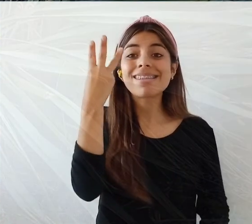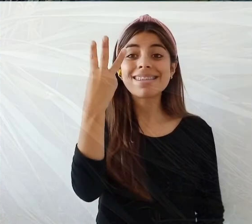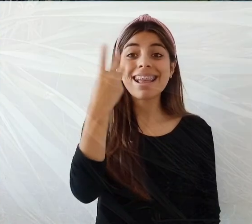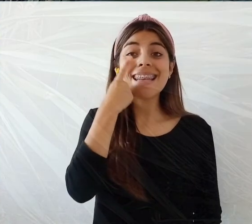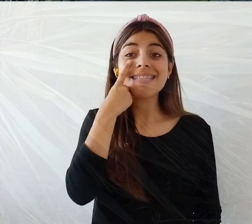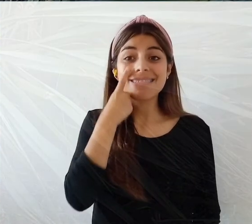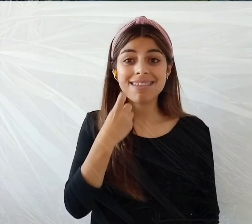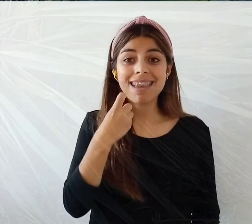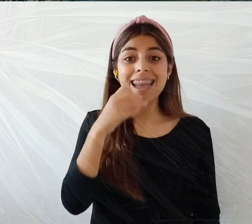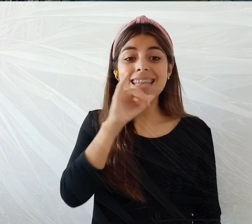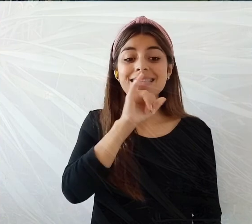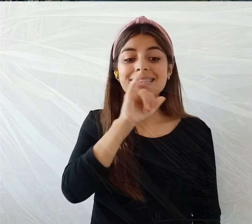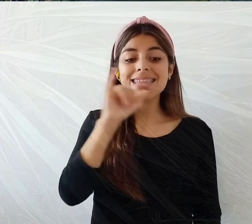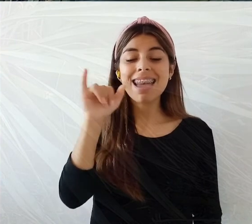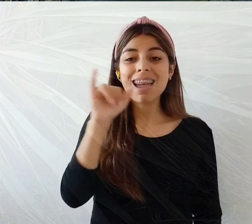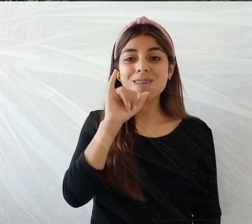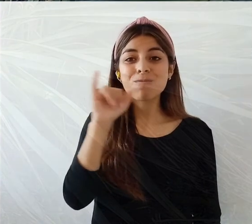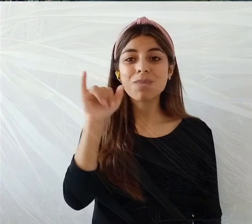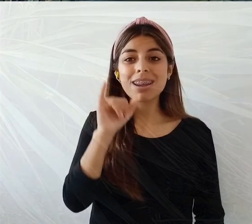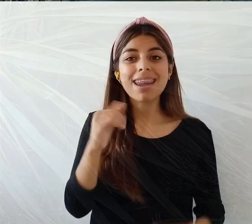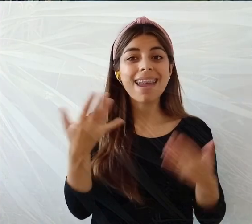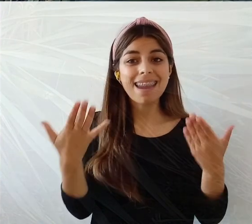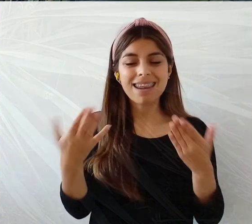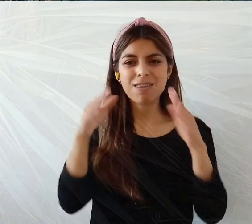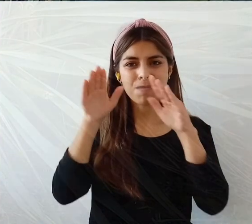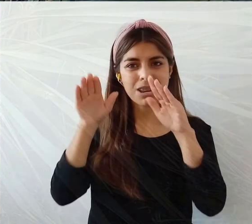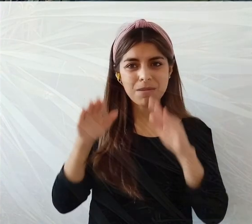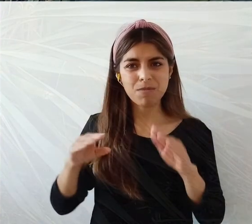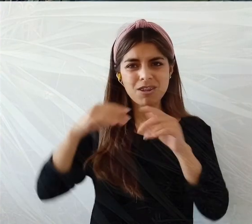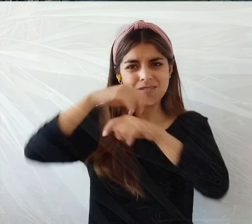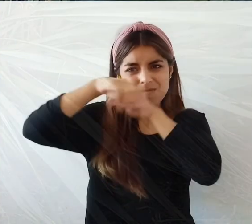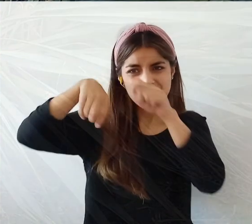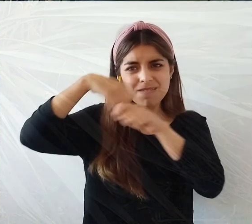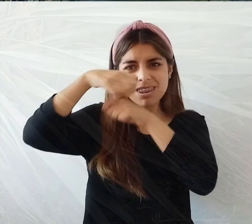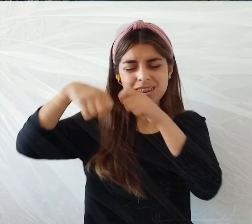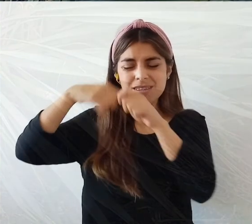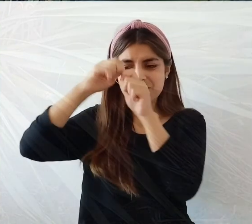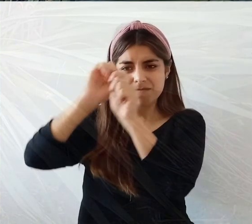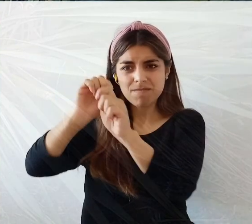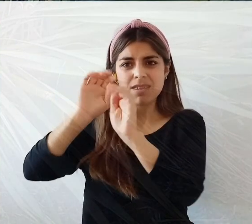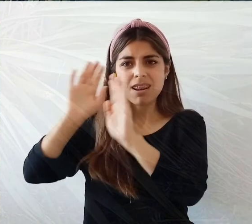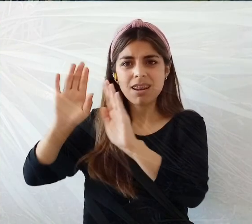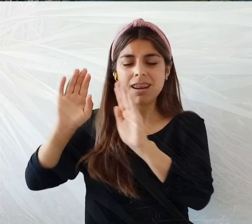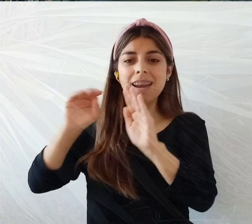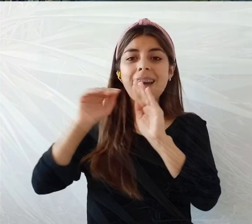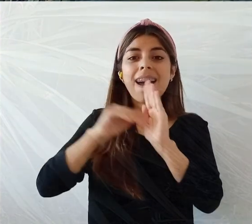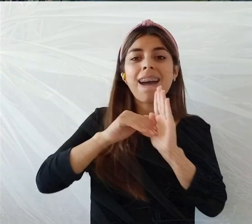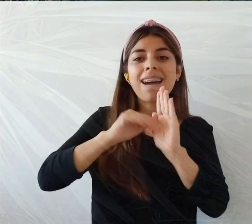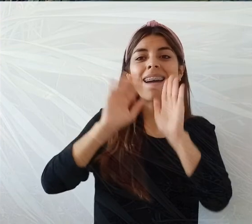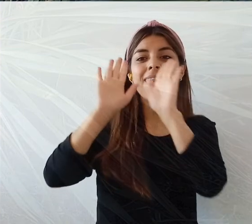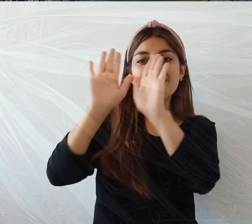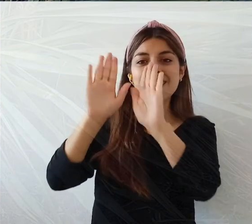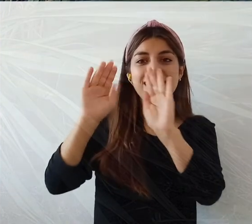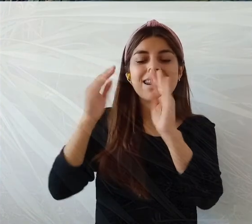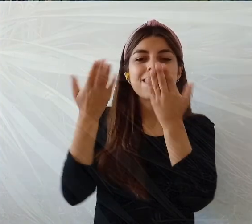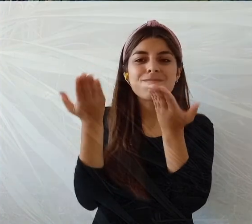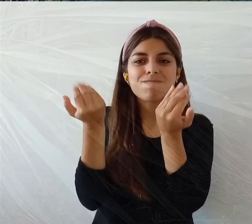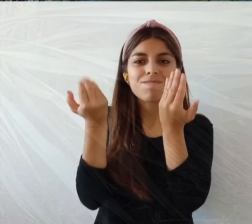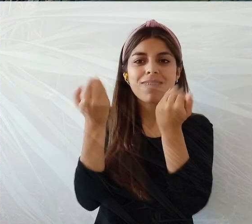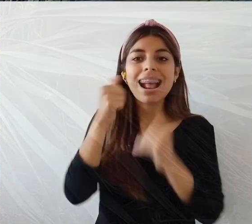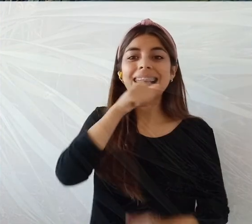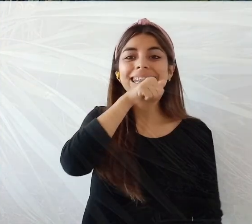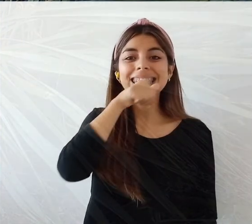hay que hacerlo así como la manila, marritas. Y llevarlo arriba a las astujas igual. Y